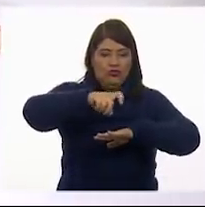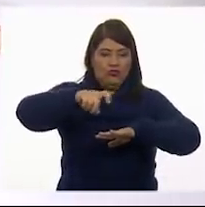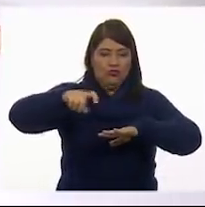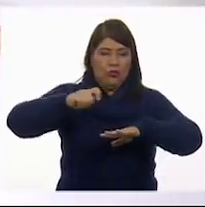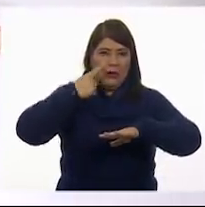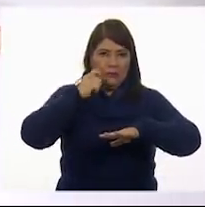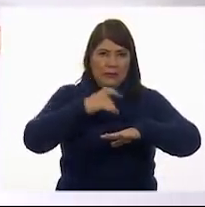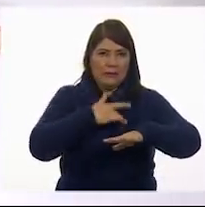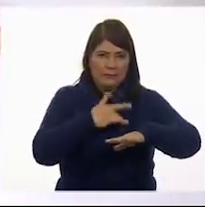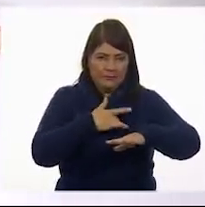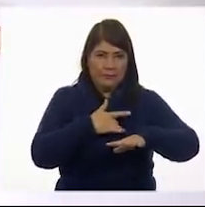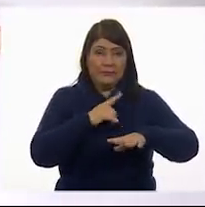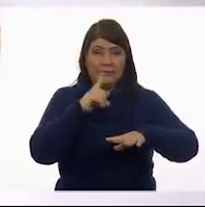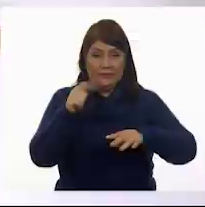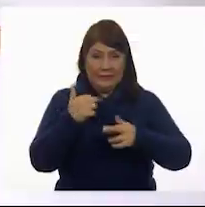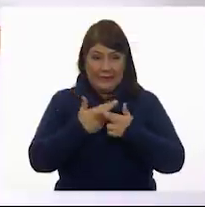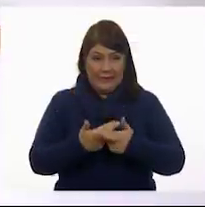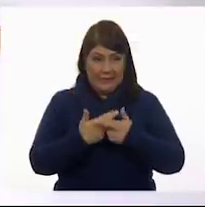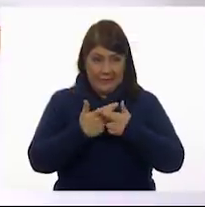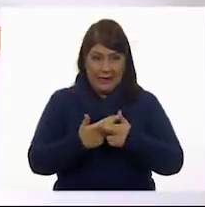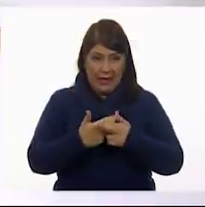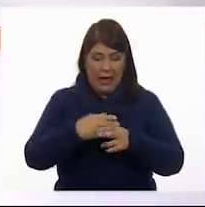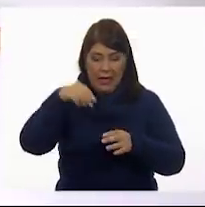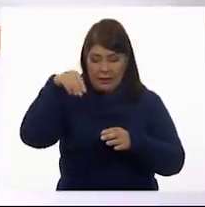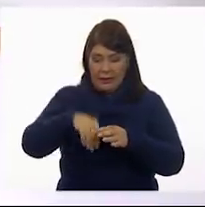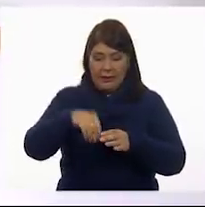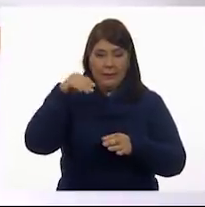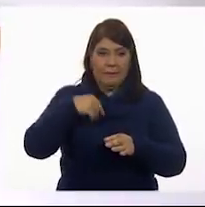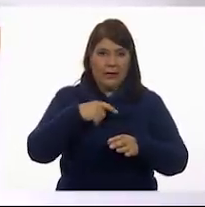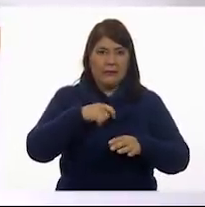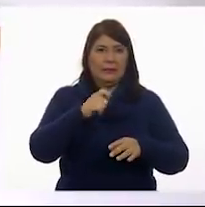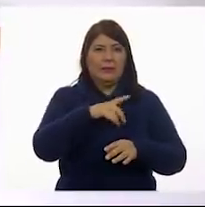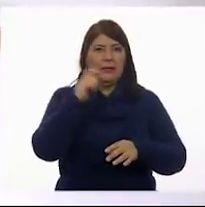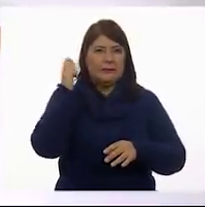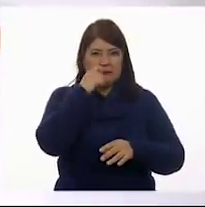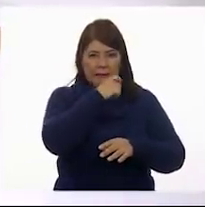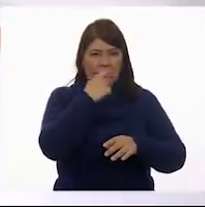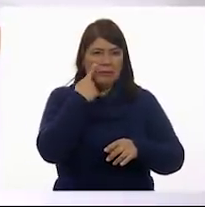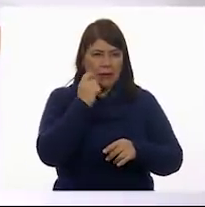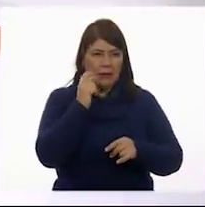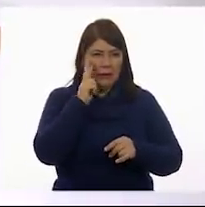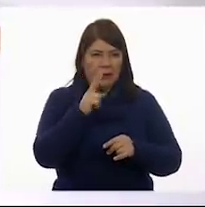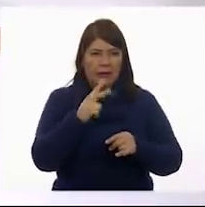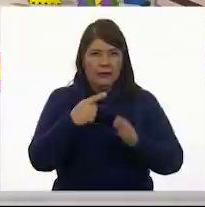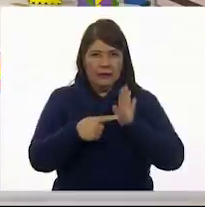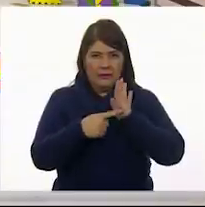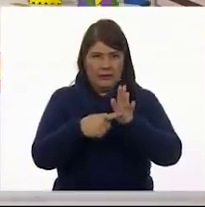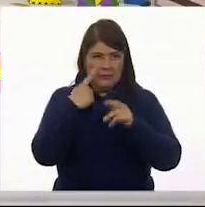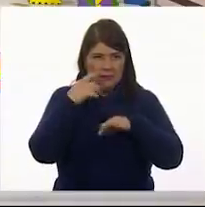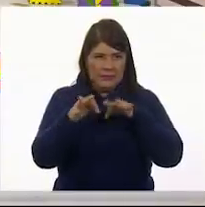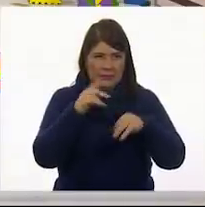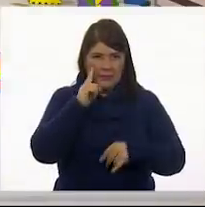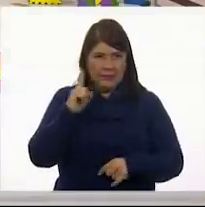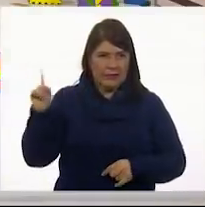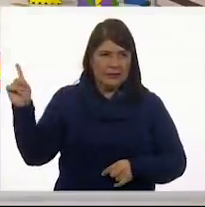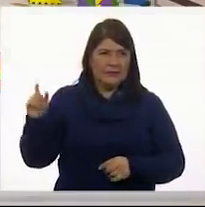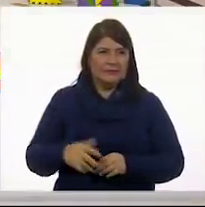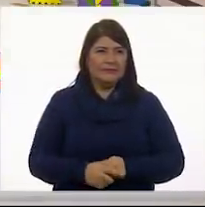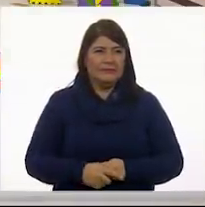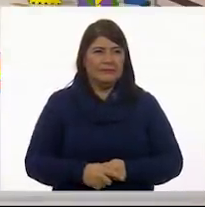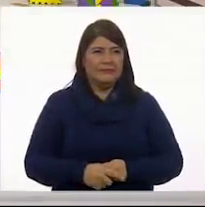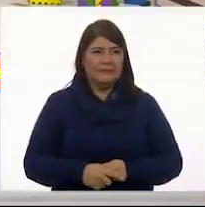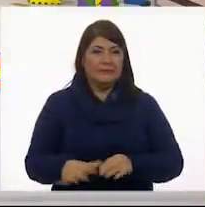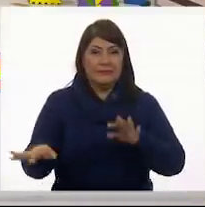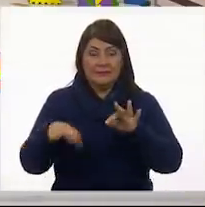Y ya que tenemos mucha pintura con el cepillo, muestra el trabajo, Brieza. Ahora. ¡Tarán!